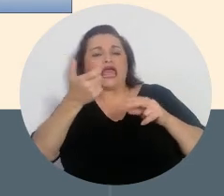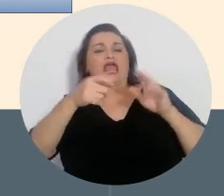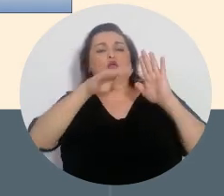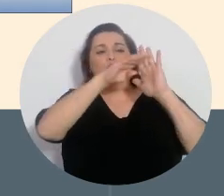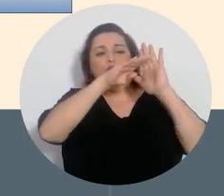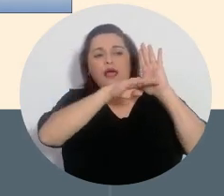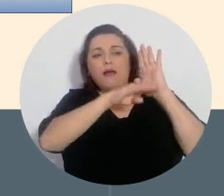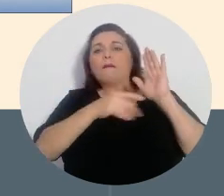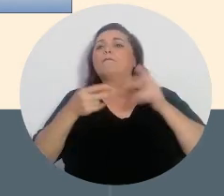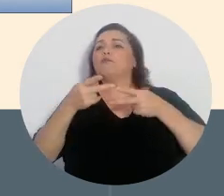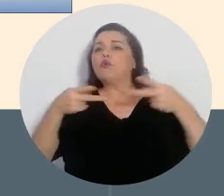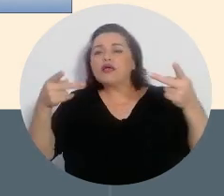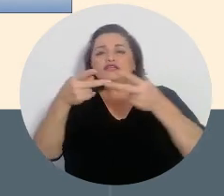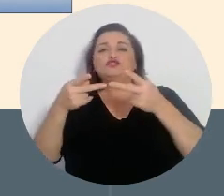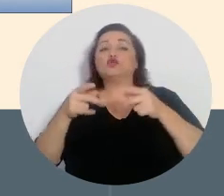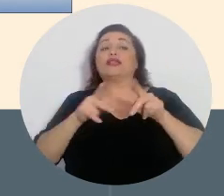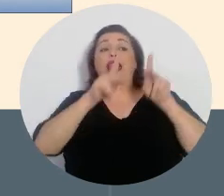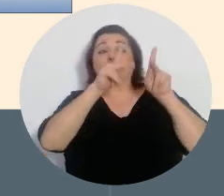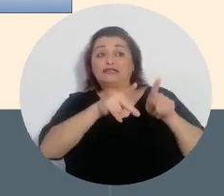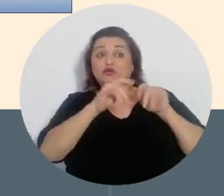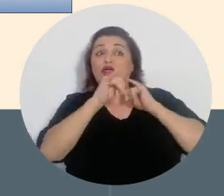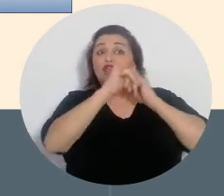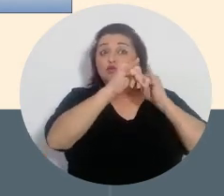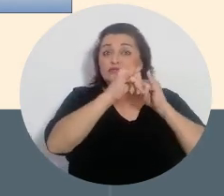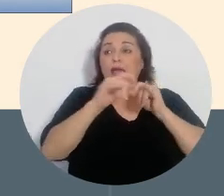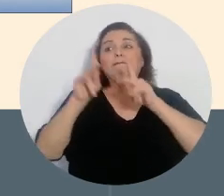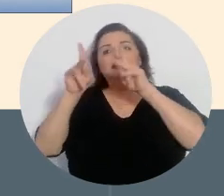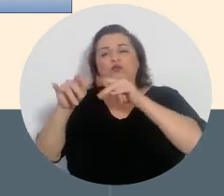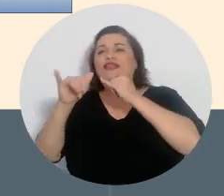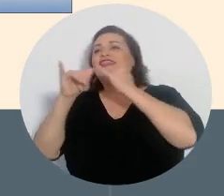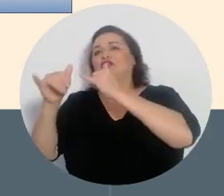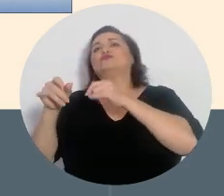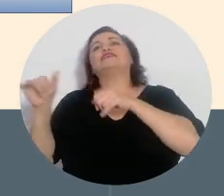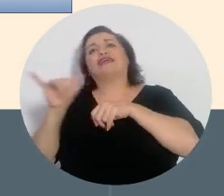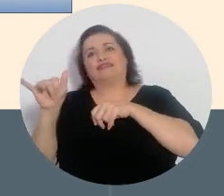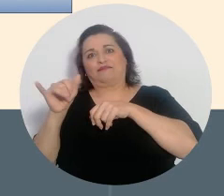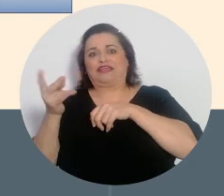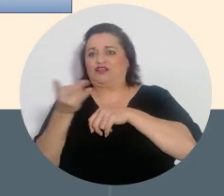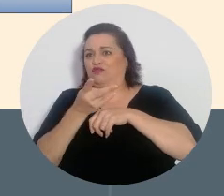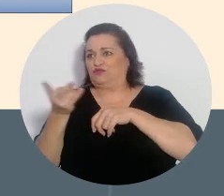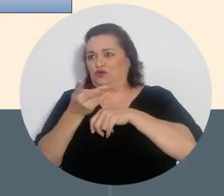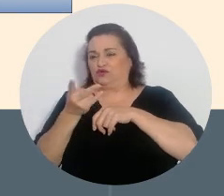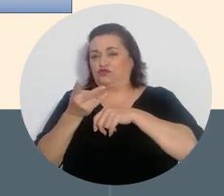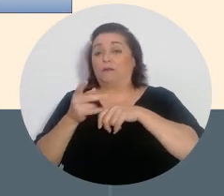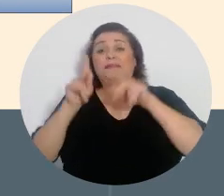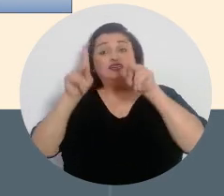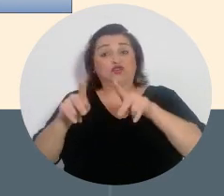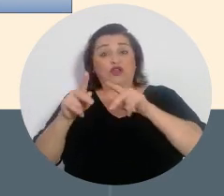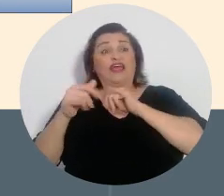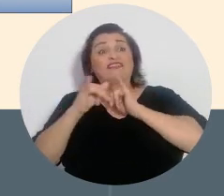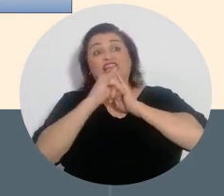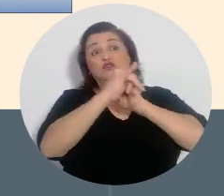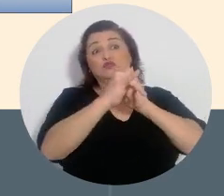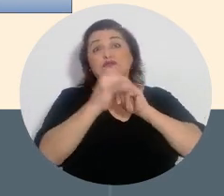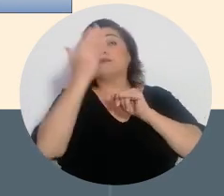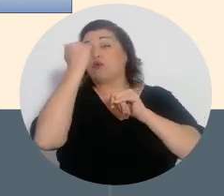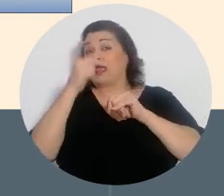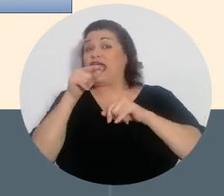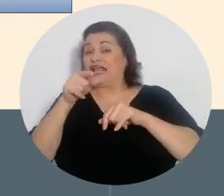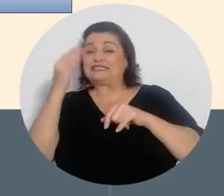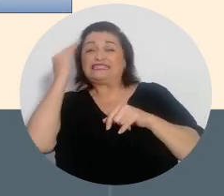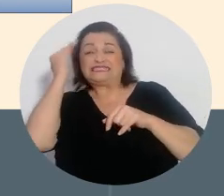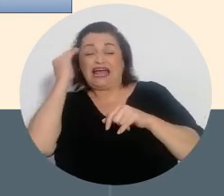el puesto, no solo de la persona que denuncia, sino de la persona denunciada. Y digo lo de la persona que denuncia porque es importante tomar en